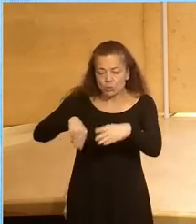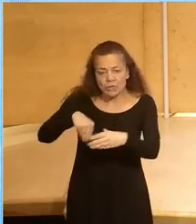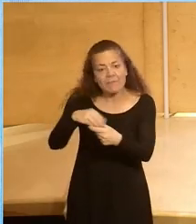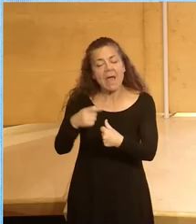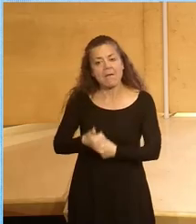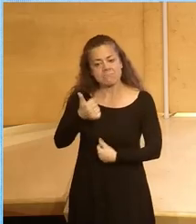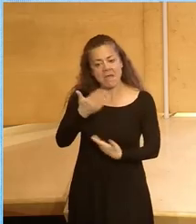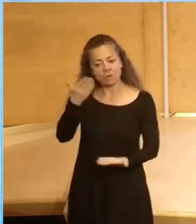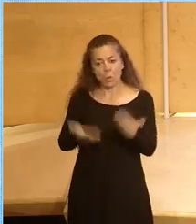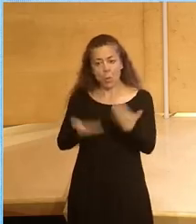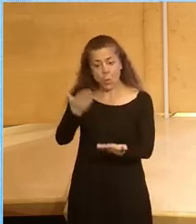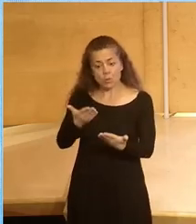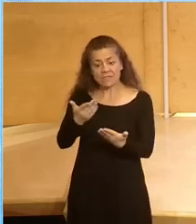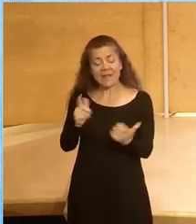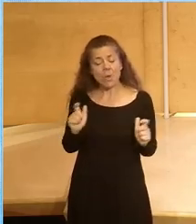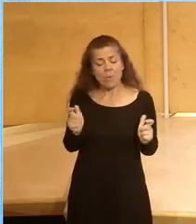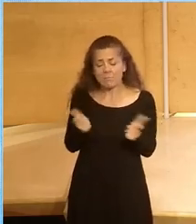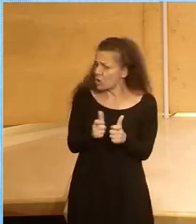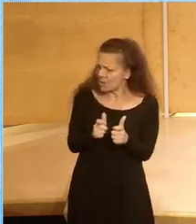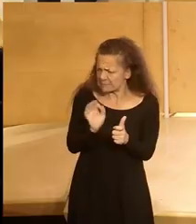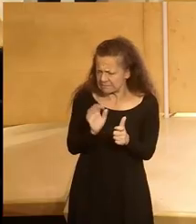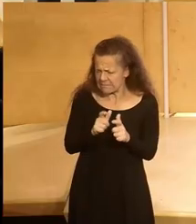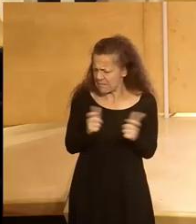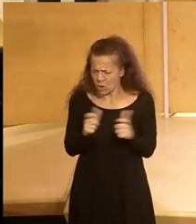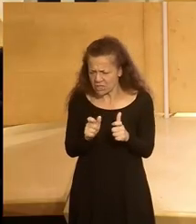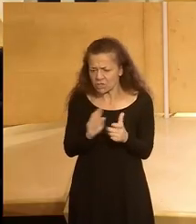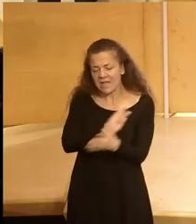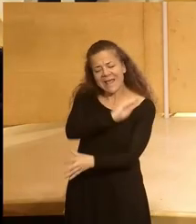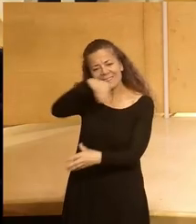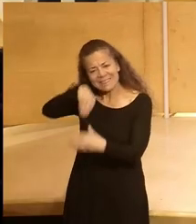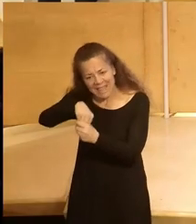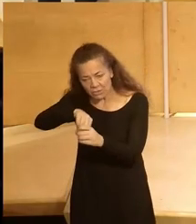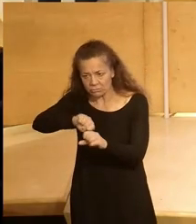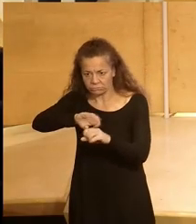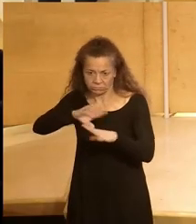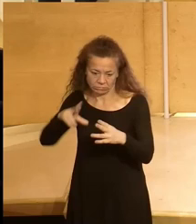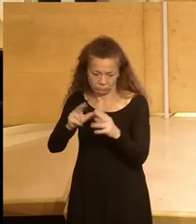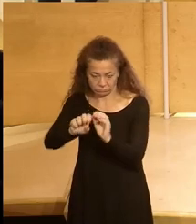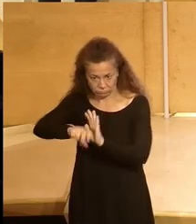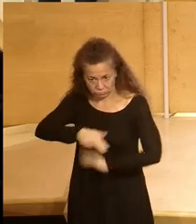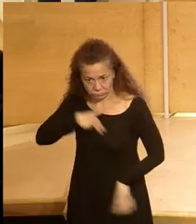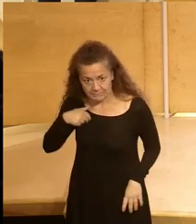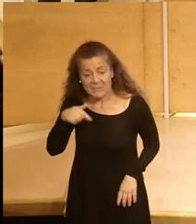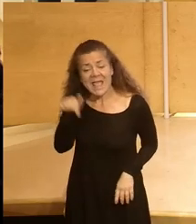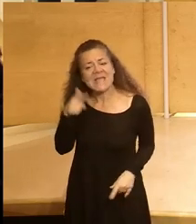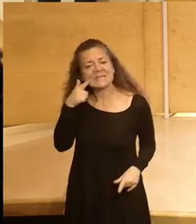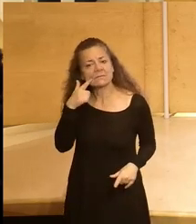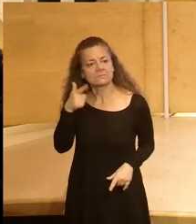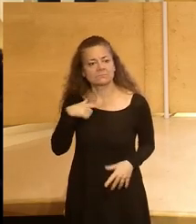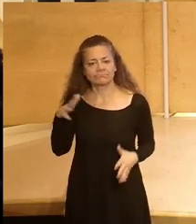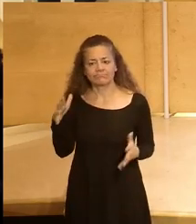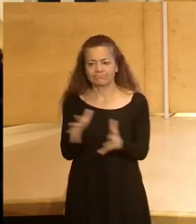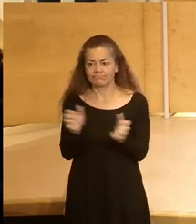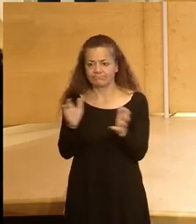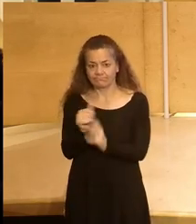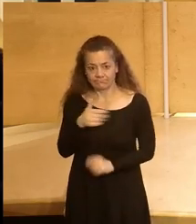justa en la que las minorías no sean minorías sino parte de un todo y esa es la ambición que tenemos